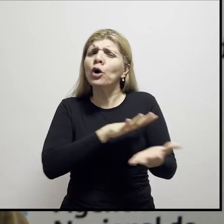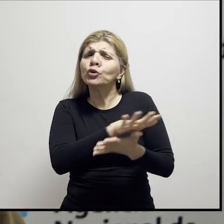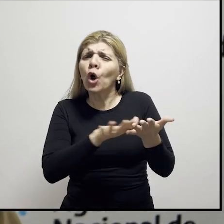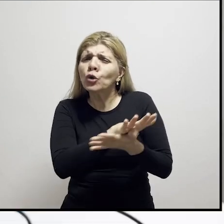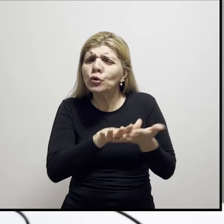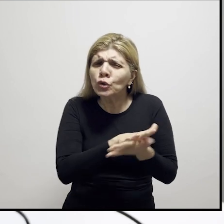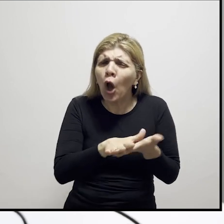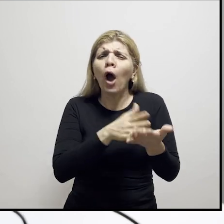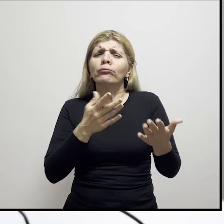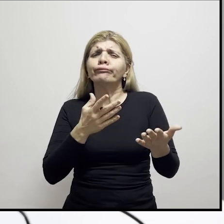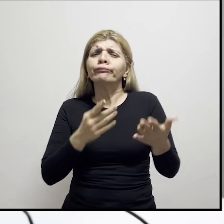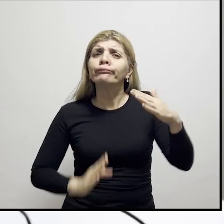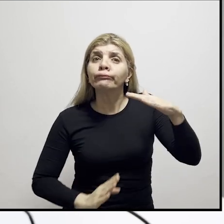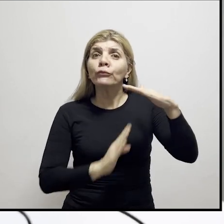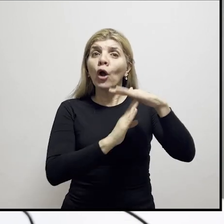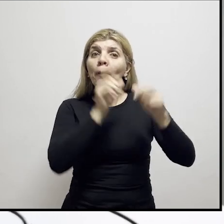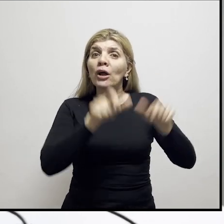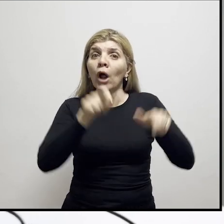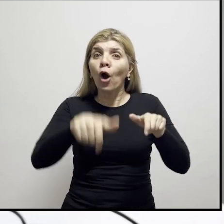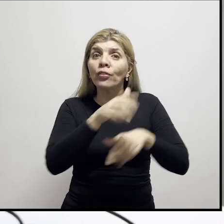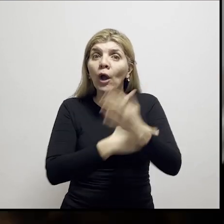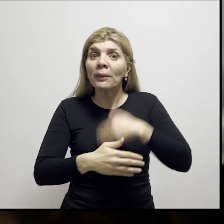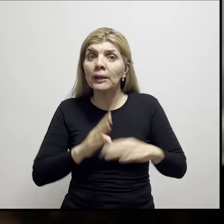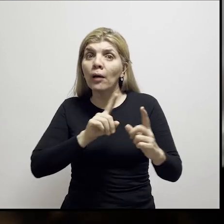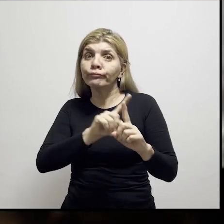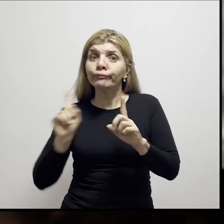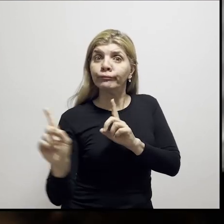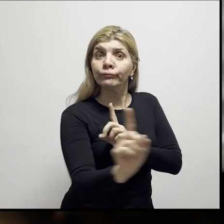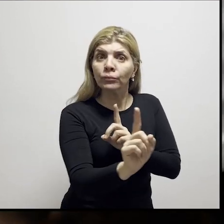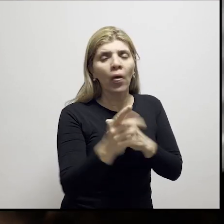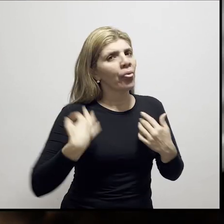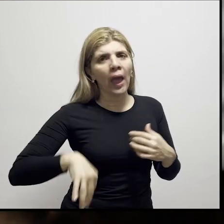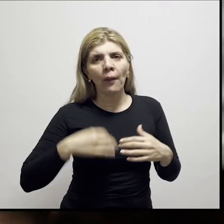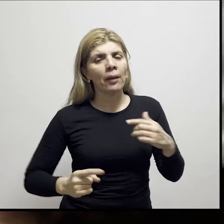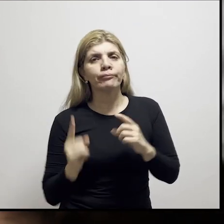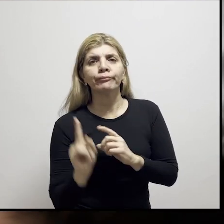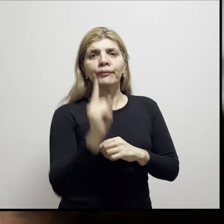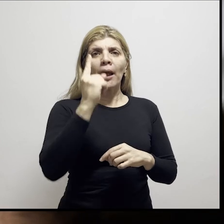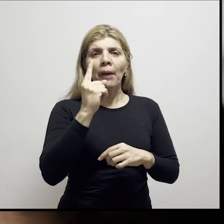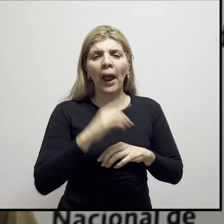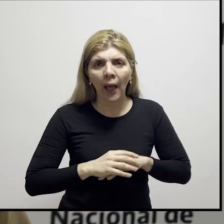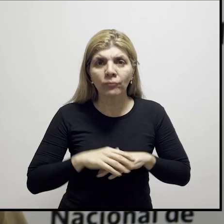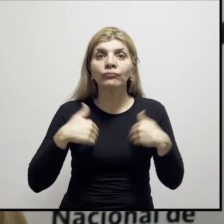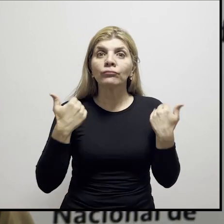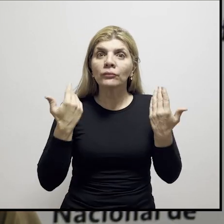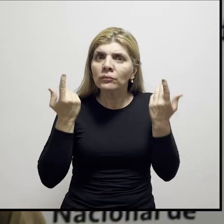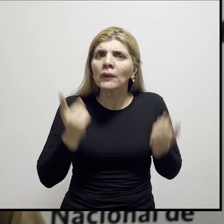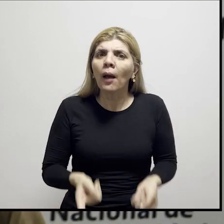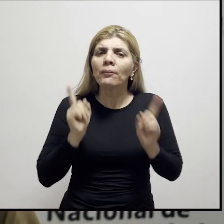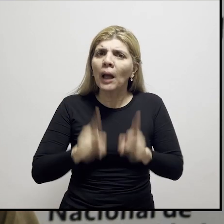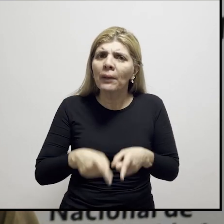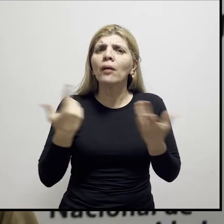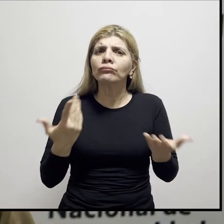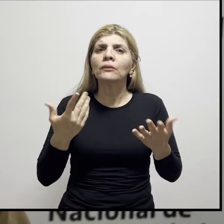situaciones donde la prioridad de voto para la persona con discapacidad no se cumple, y, sobre todo, la